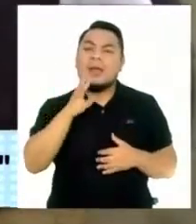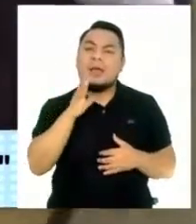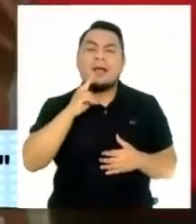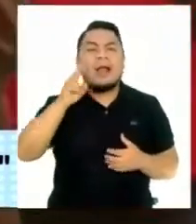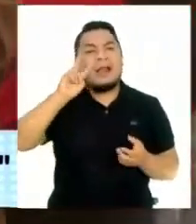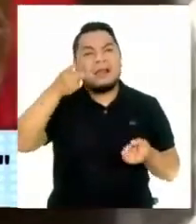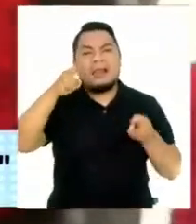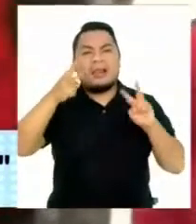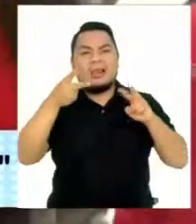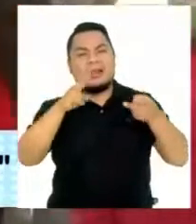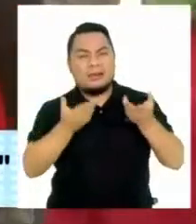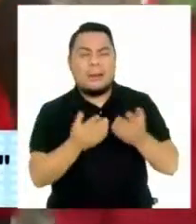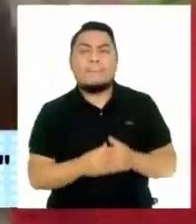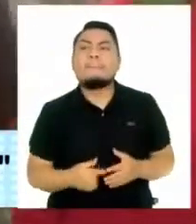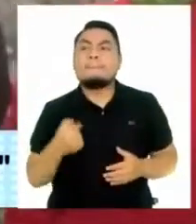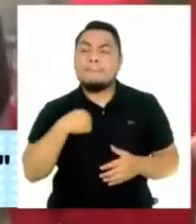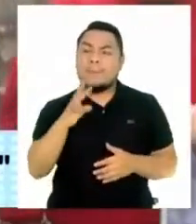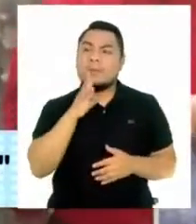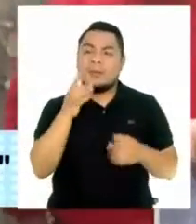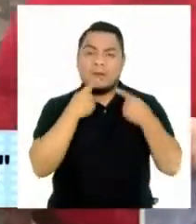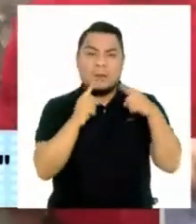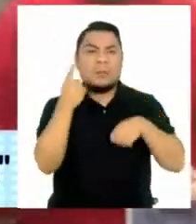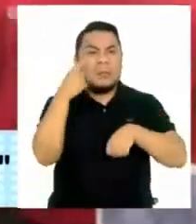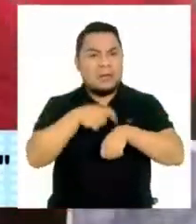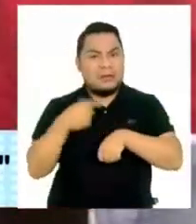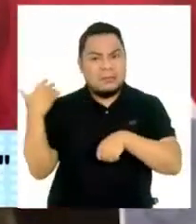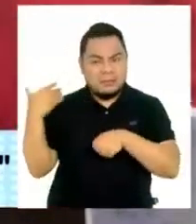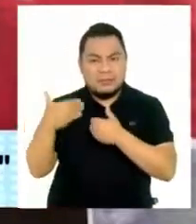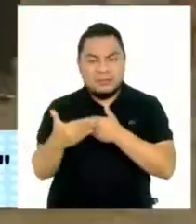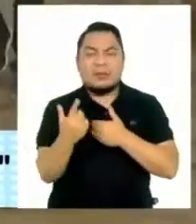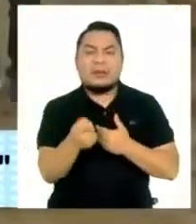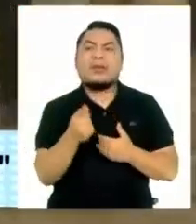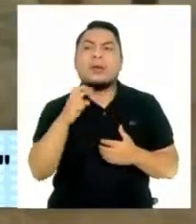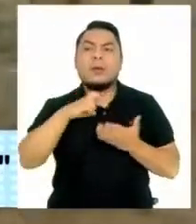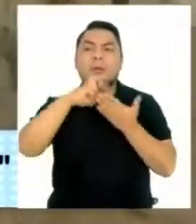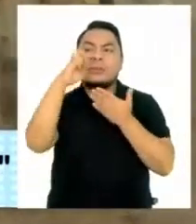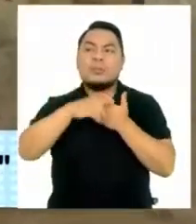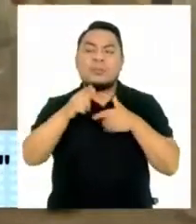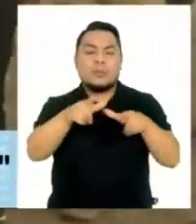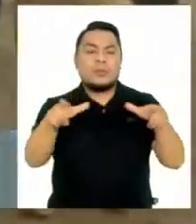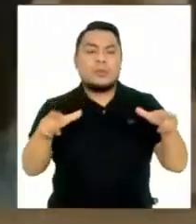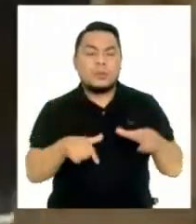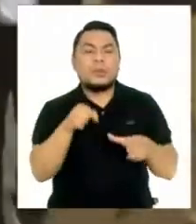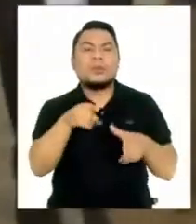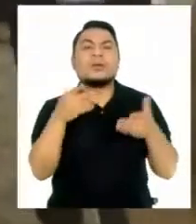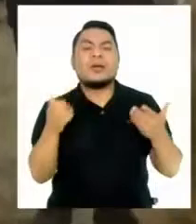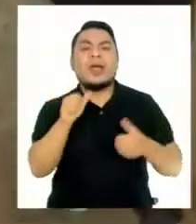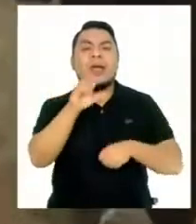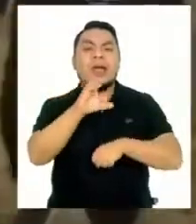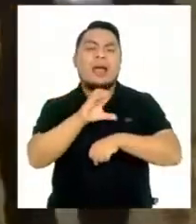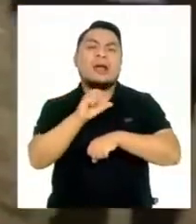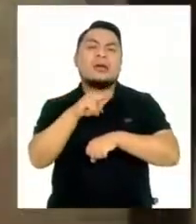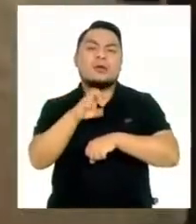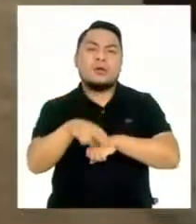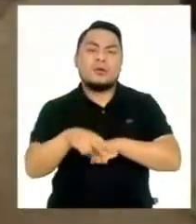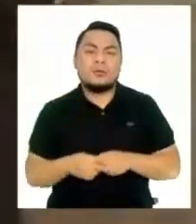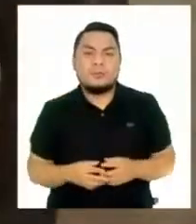expresiones. El mandatario ofreció estas declaraciones luego de visitar el proyecto Ciudad Bicentenario en Ancón.